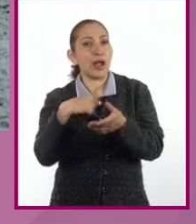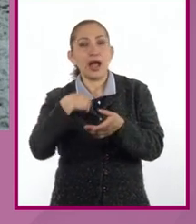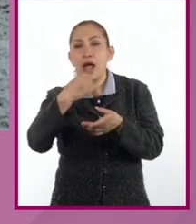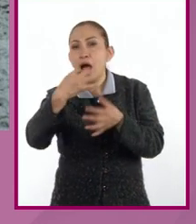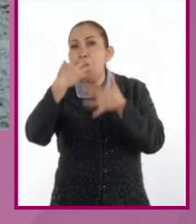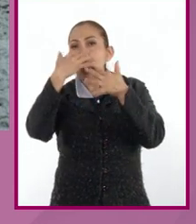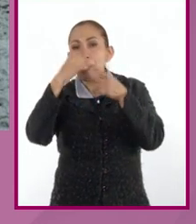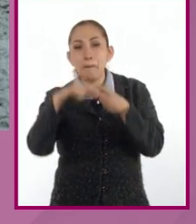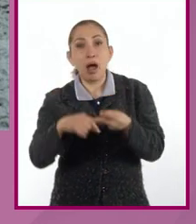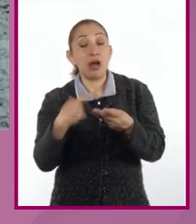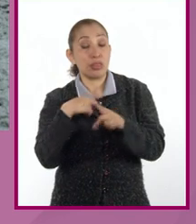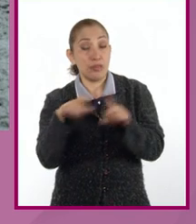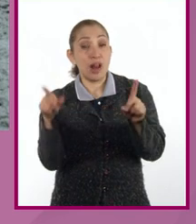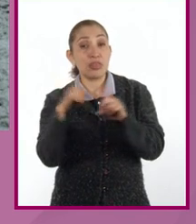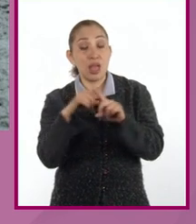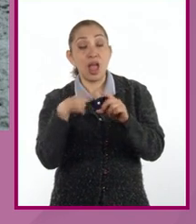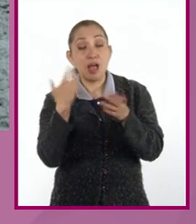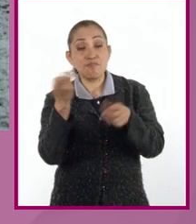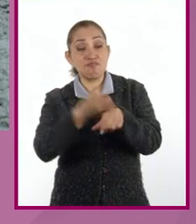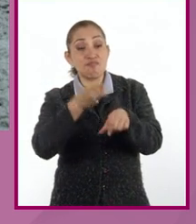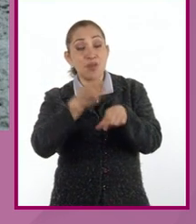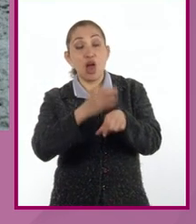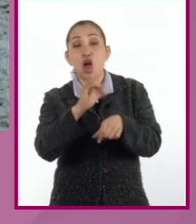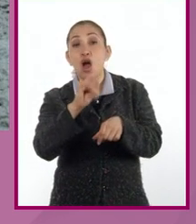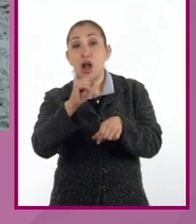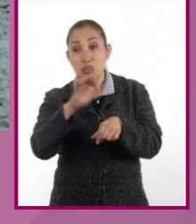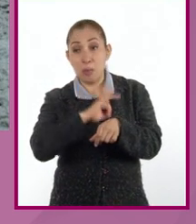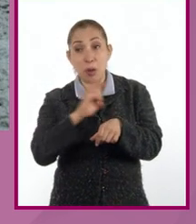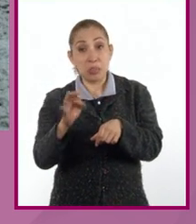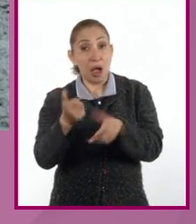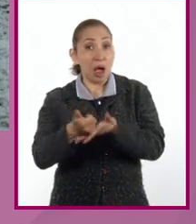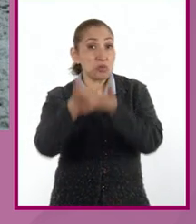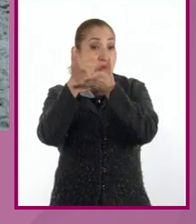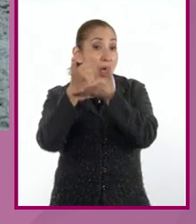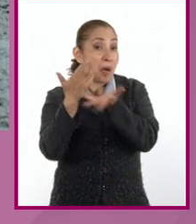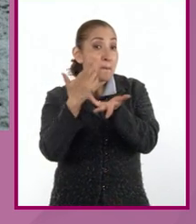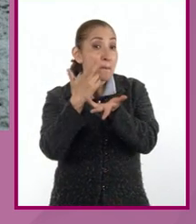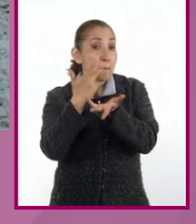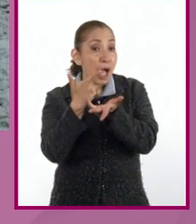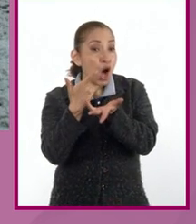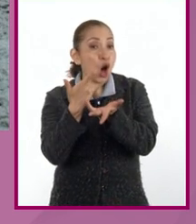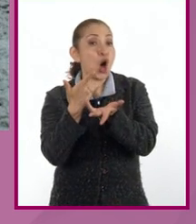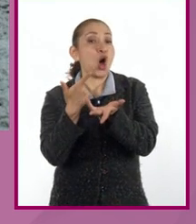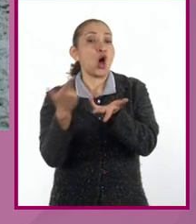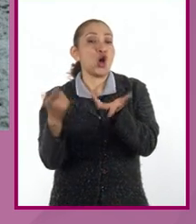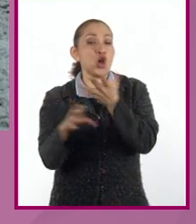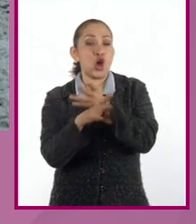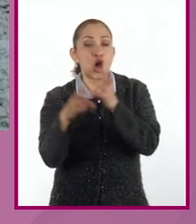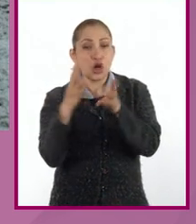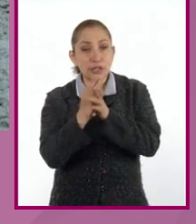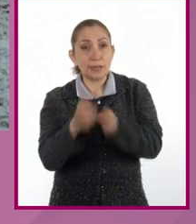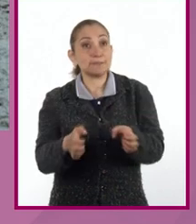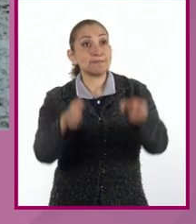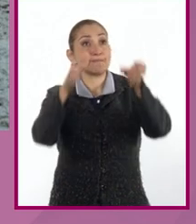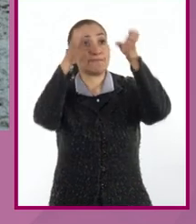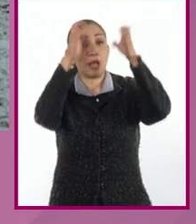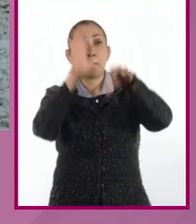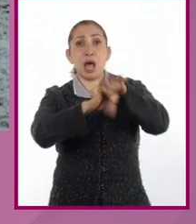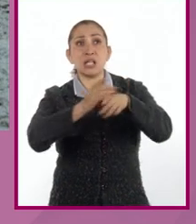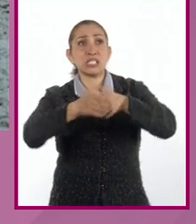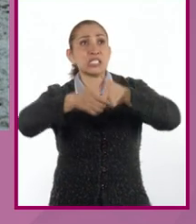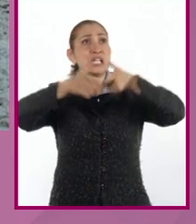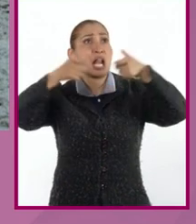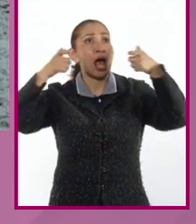aromas y hay muchos tipos de concretos específicos que nos permiten tener elementos estructurales de mayor